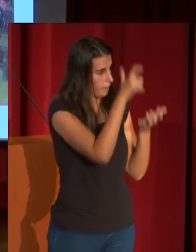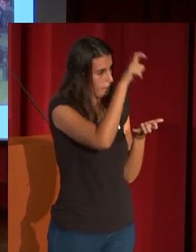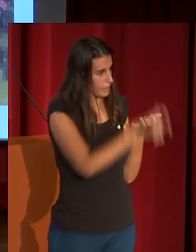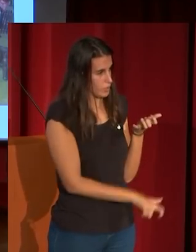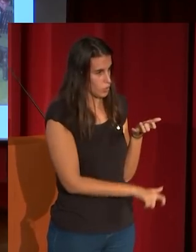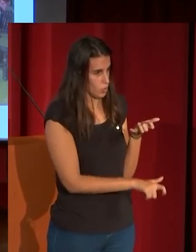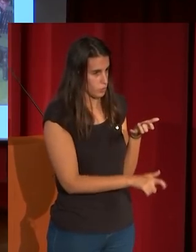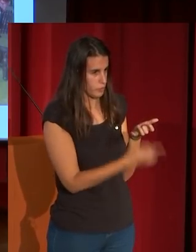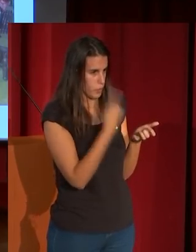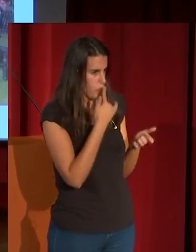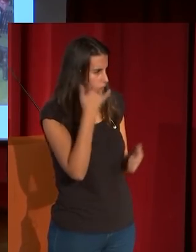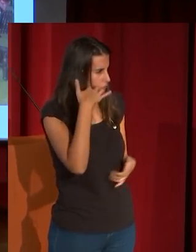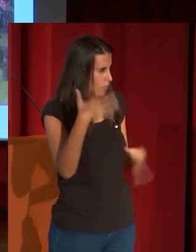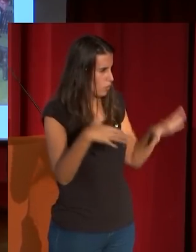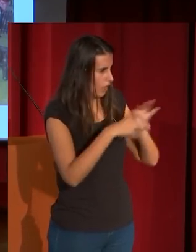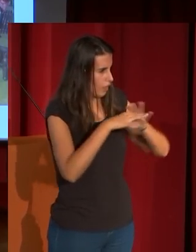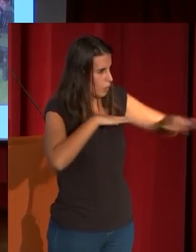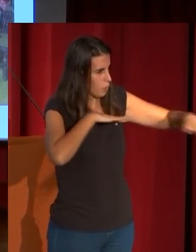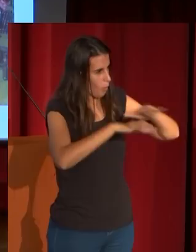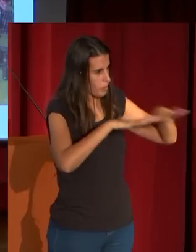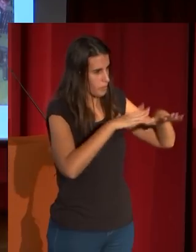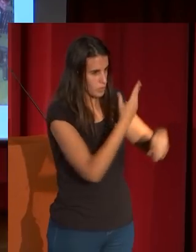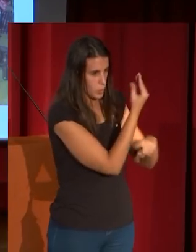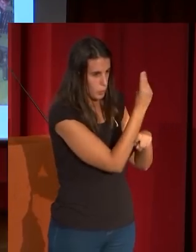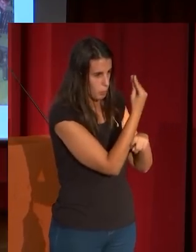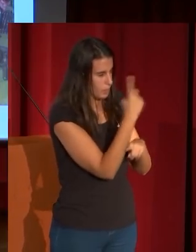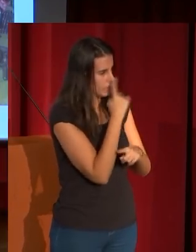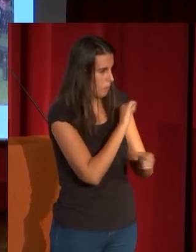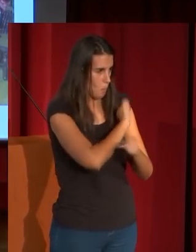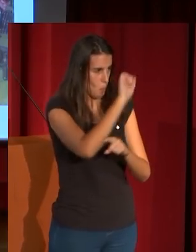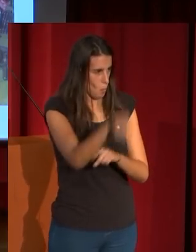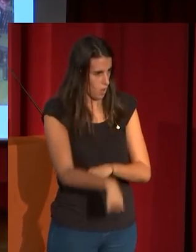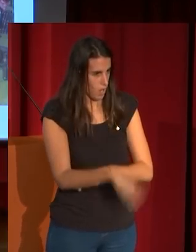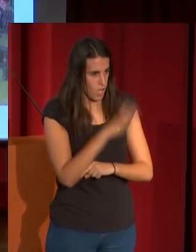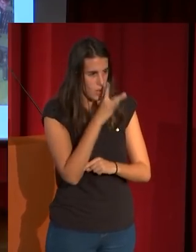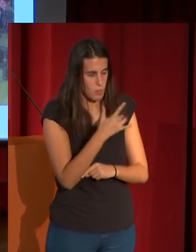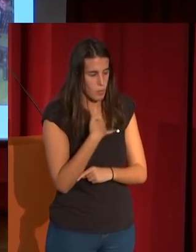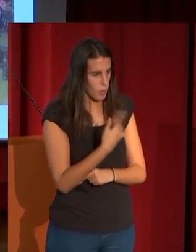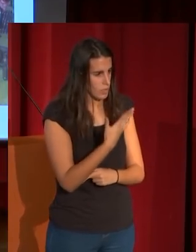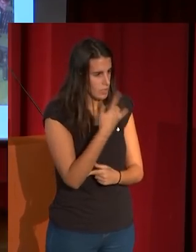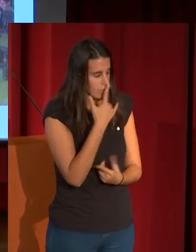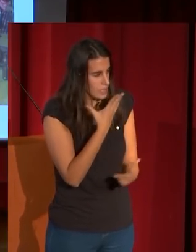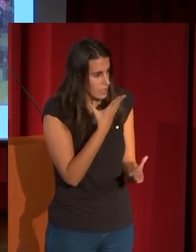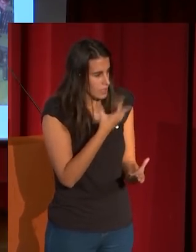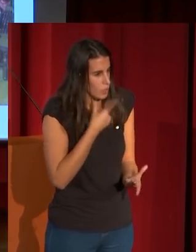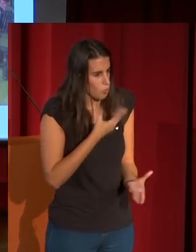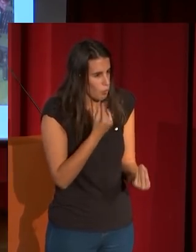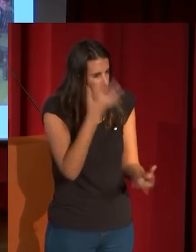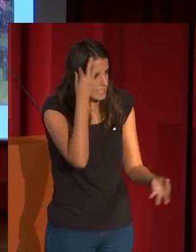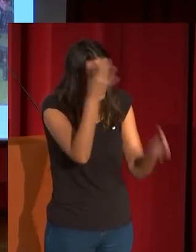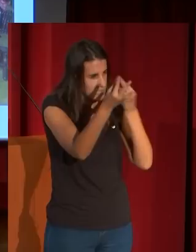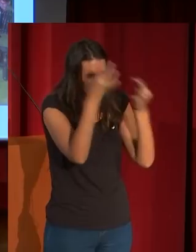caudillo de este movimiento de pintura de género pero que rendido ante la habilidad